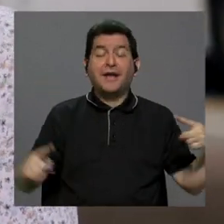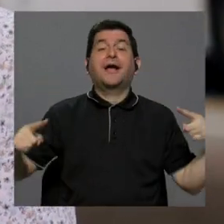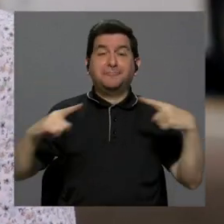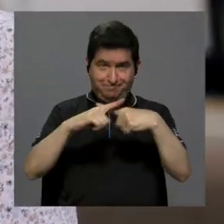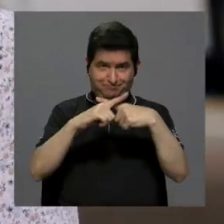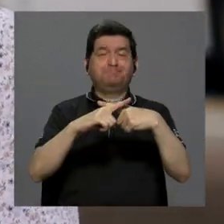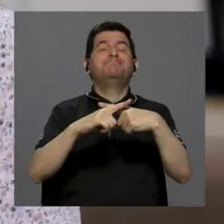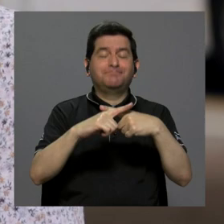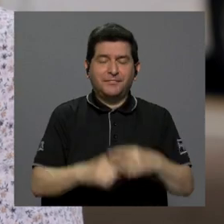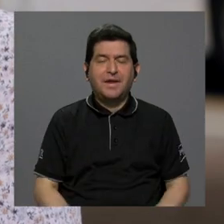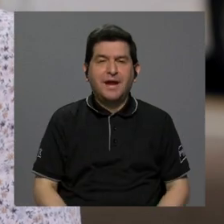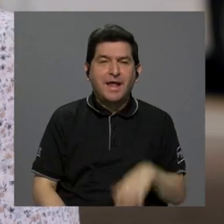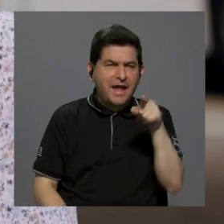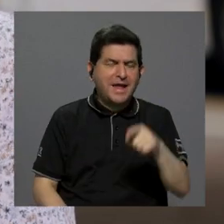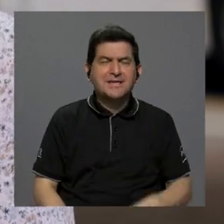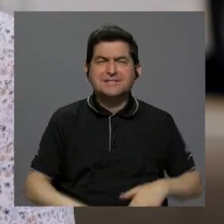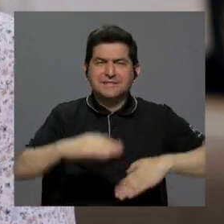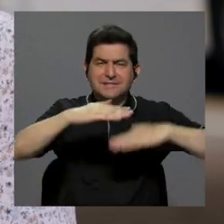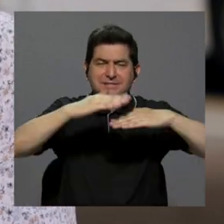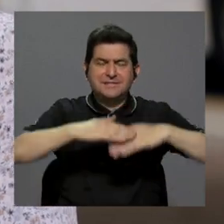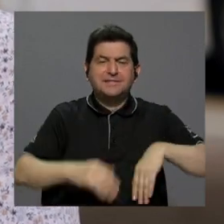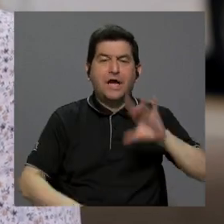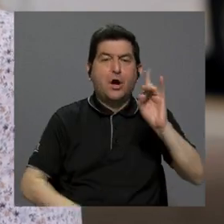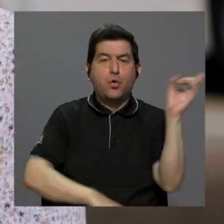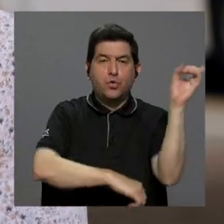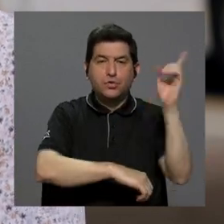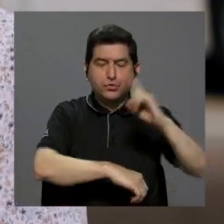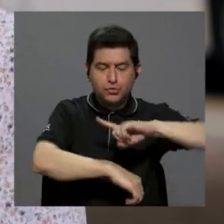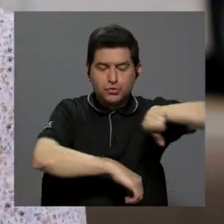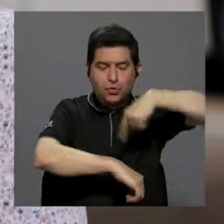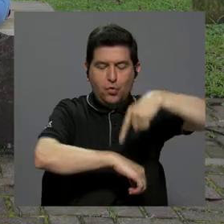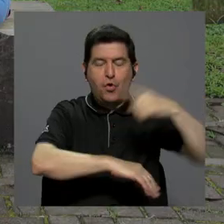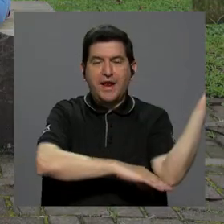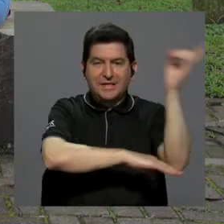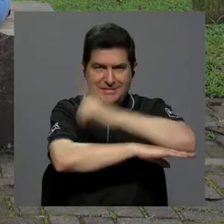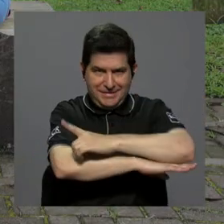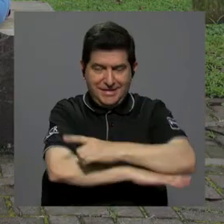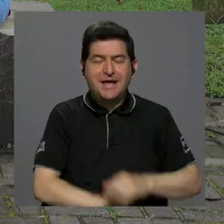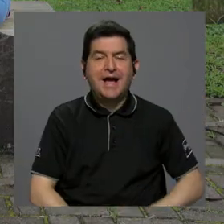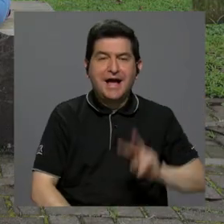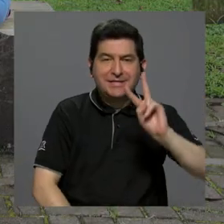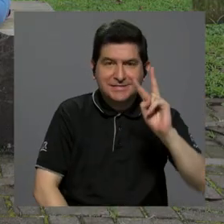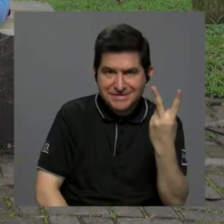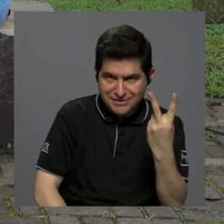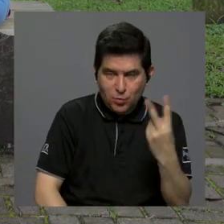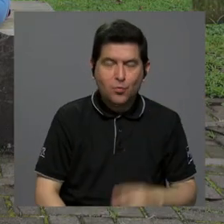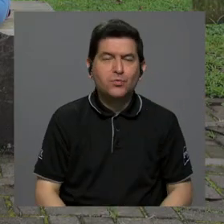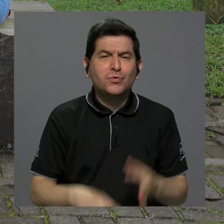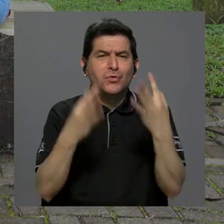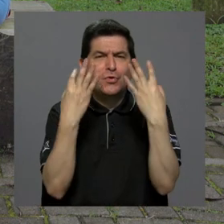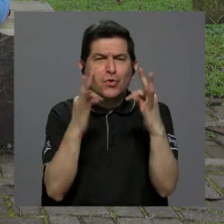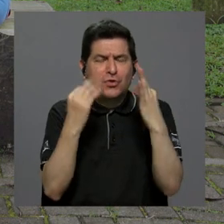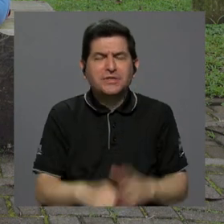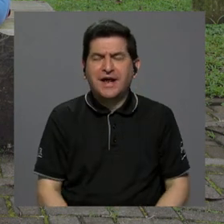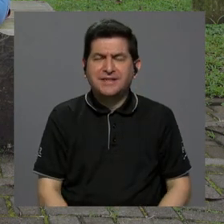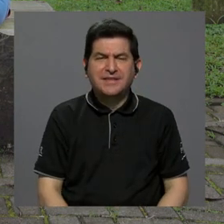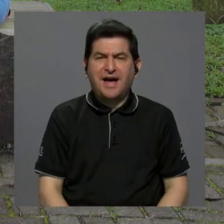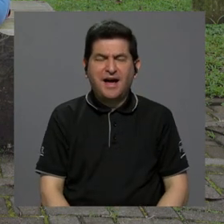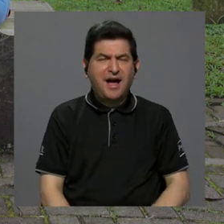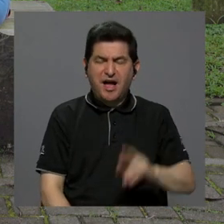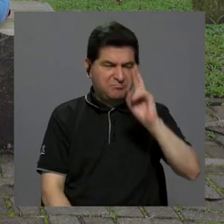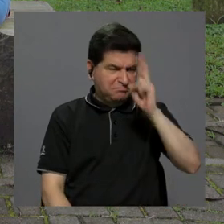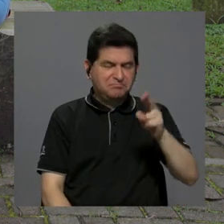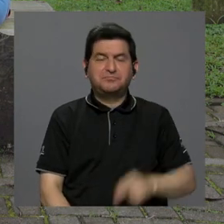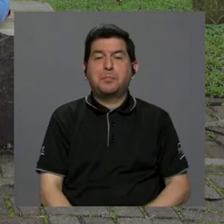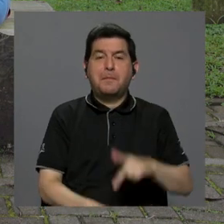Costa Rica sí choca contra ese límite de 8 horas diarias, en primer lugar. Y en segundo lugar, pretende